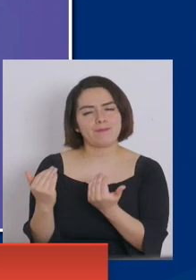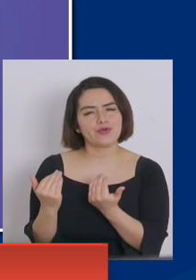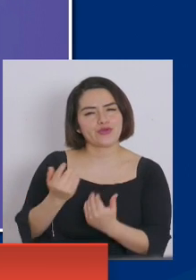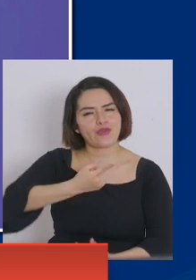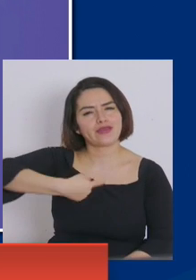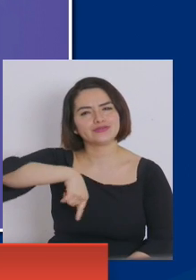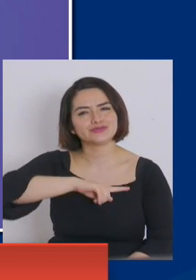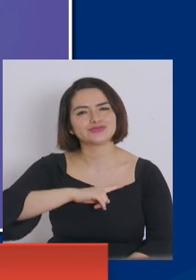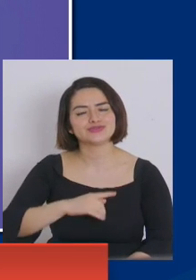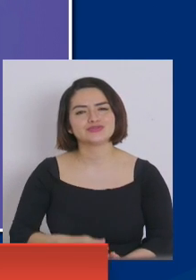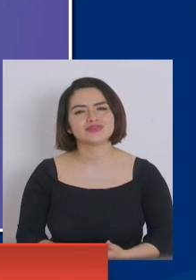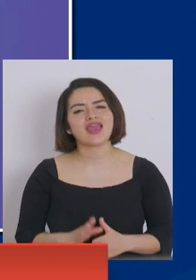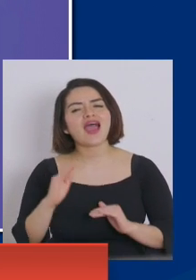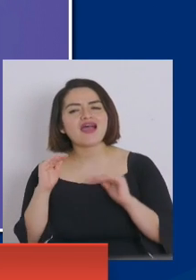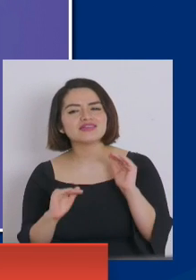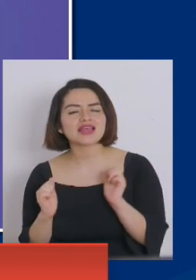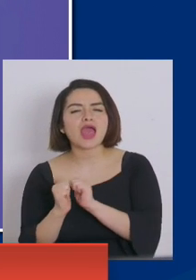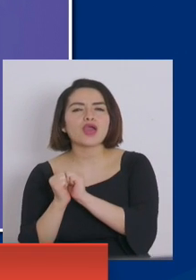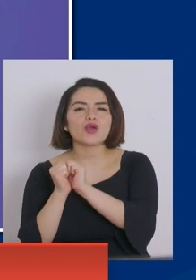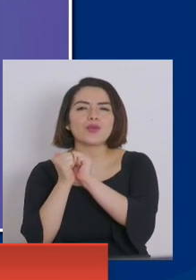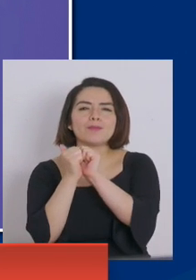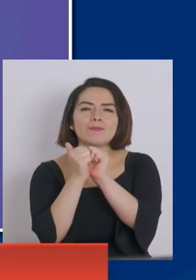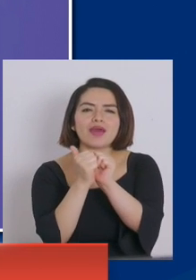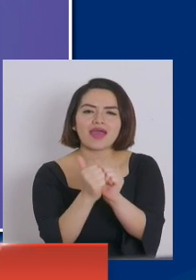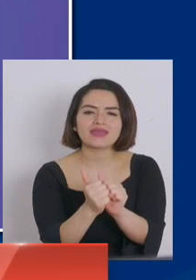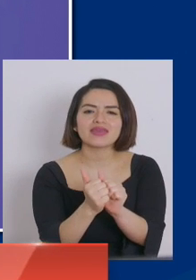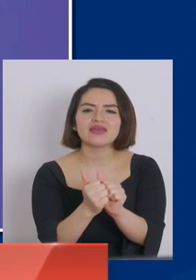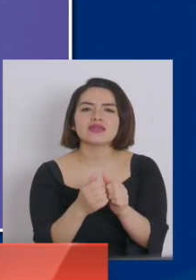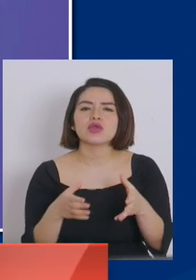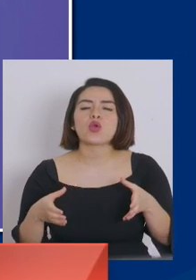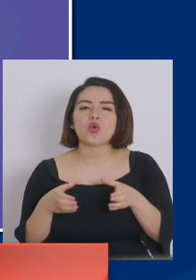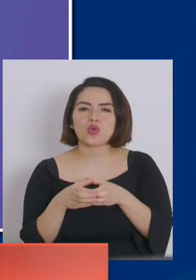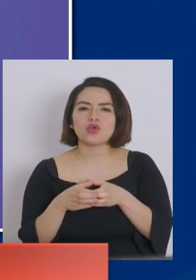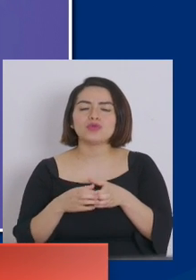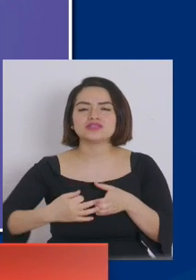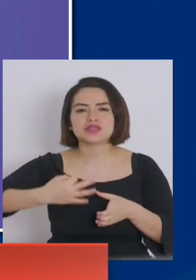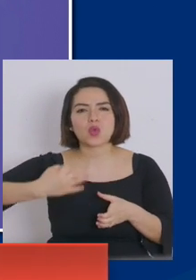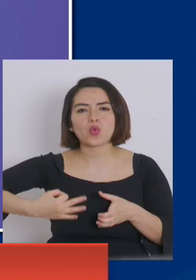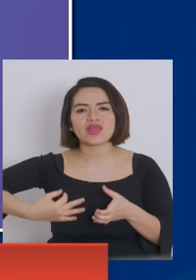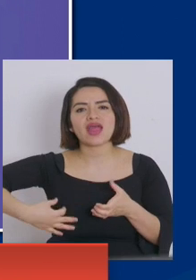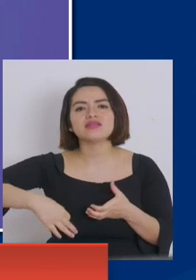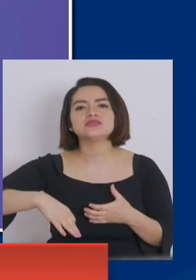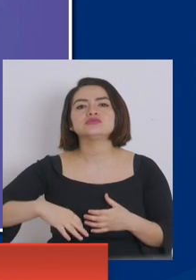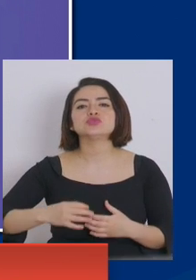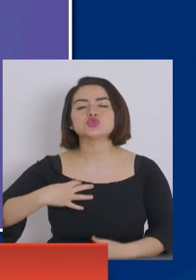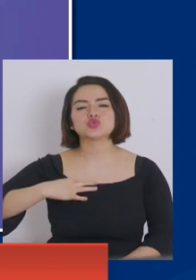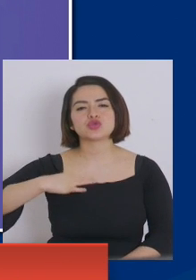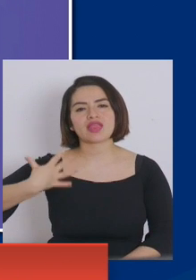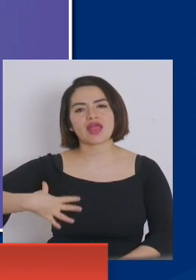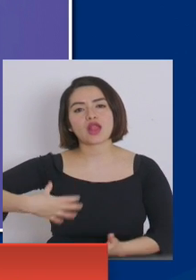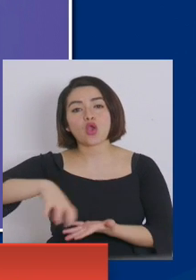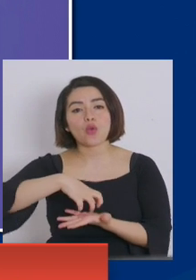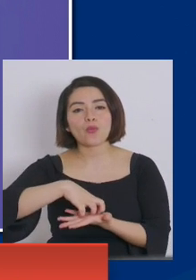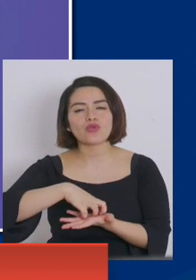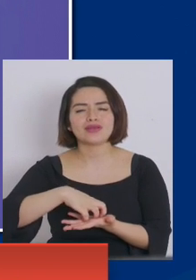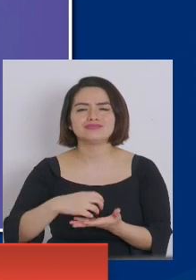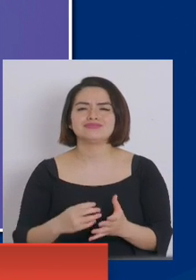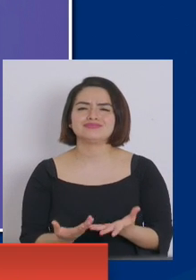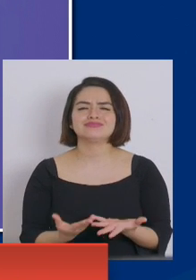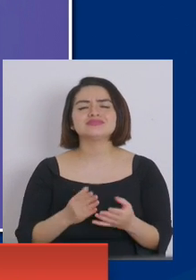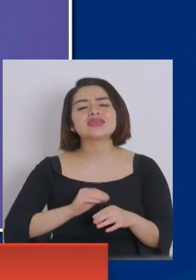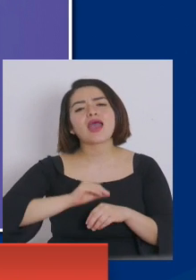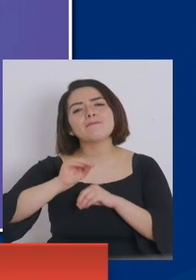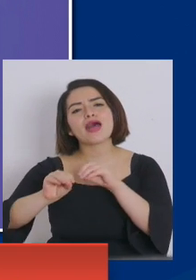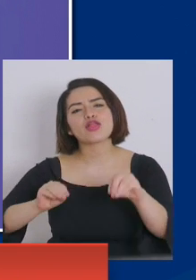muchas veces los acompañan dispositivos de seguridad ciudadana de las comunas. Así que hacer el llamado a confiar,